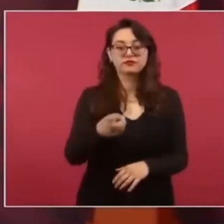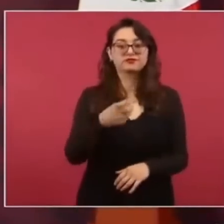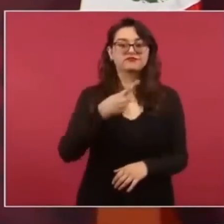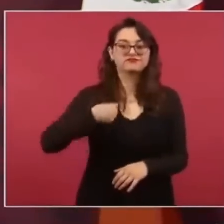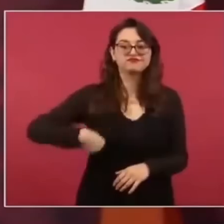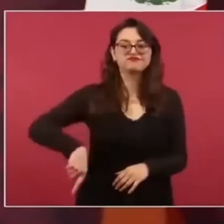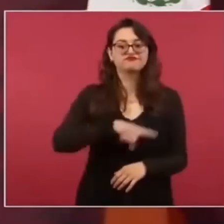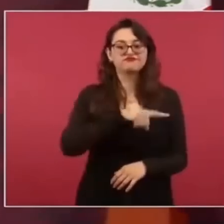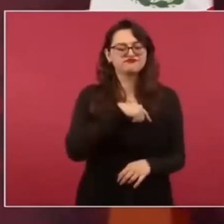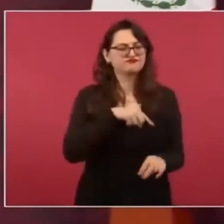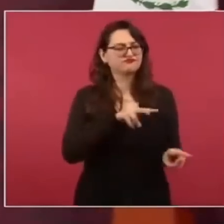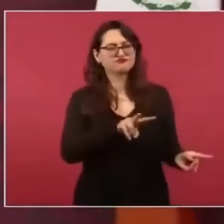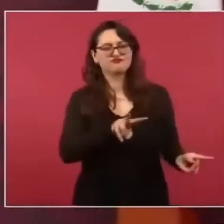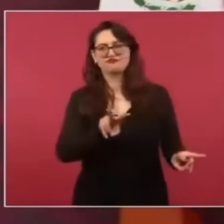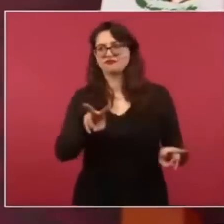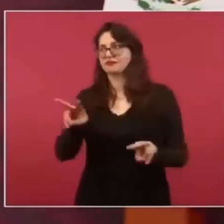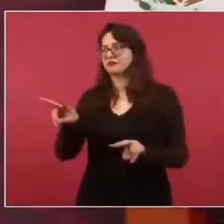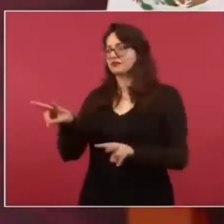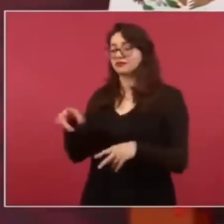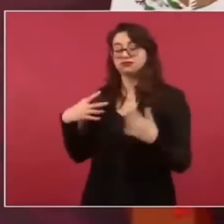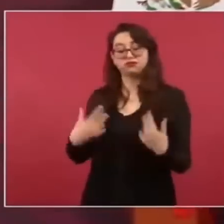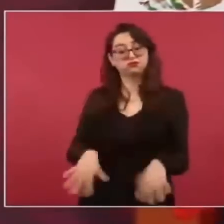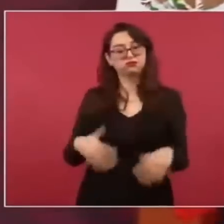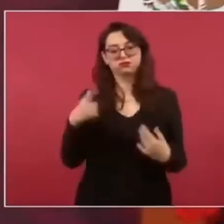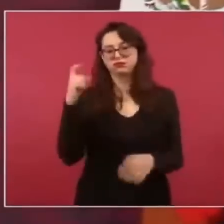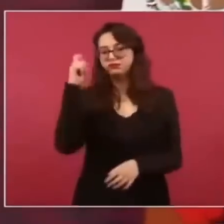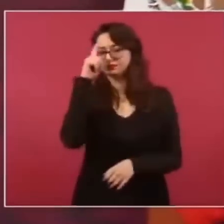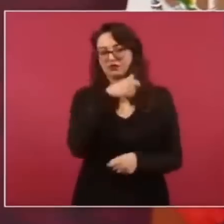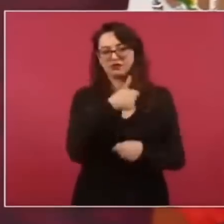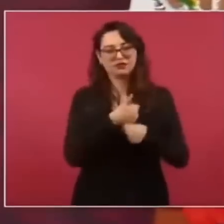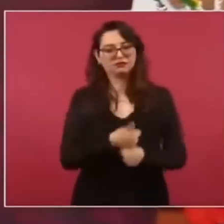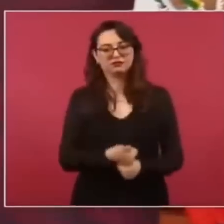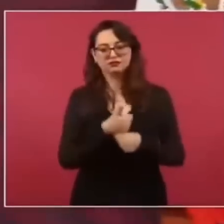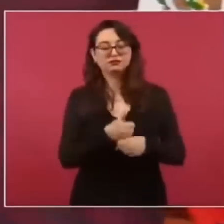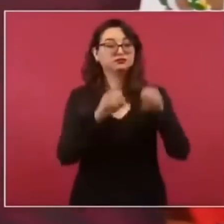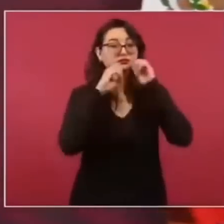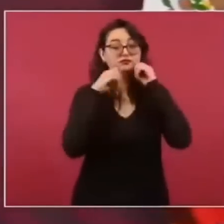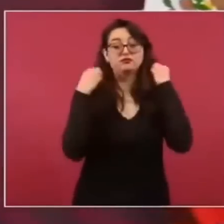supuestamente independientes, muy radicales.